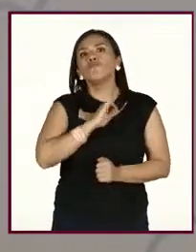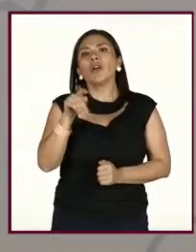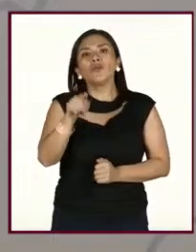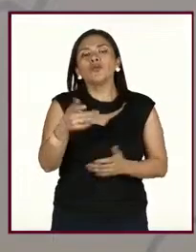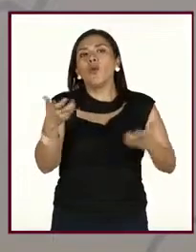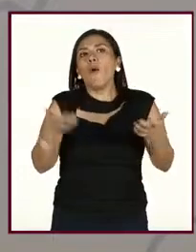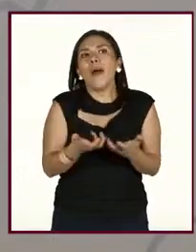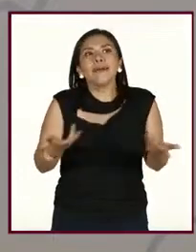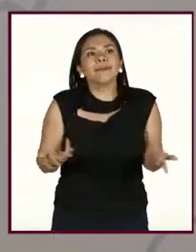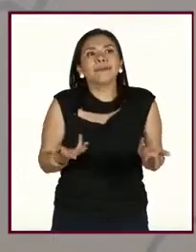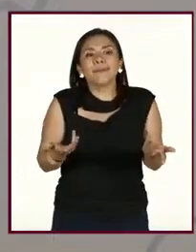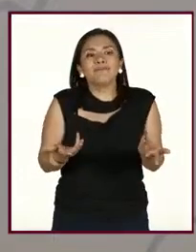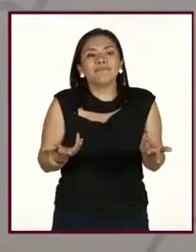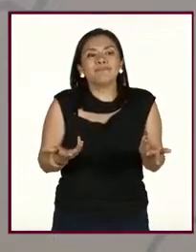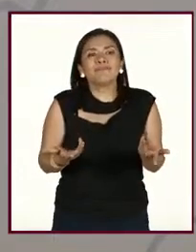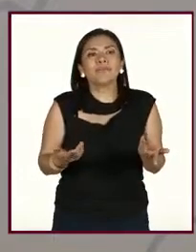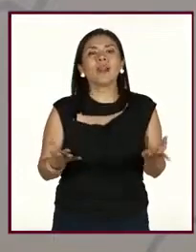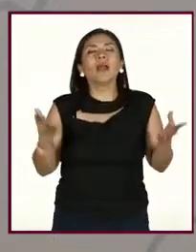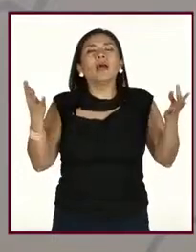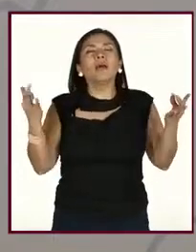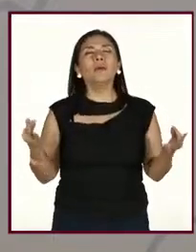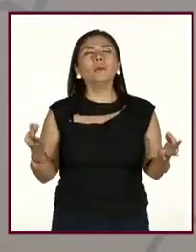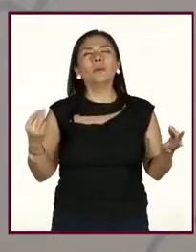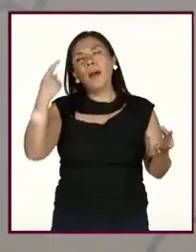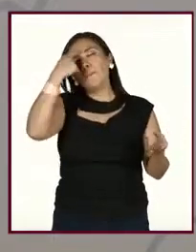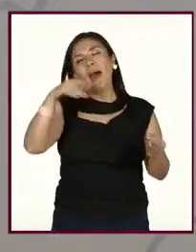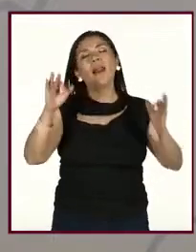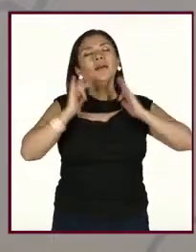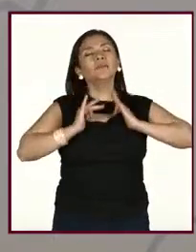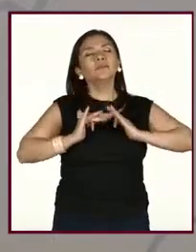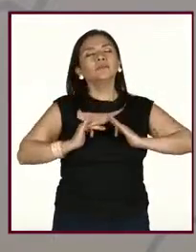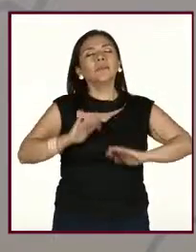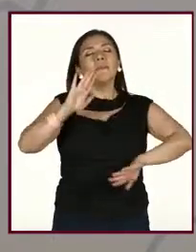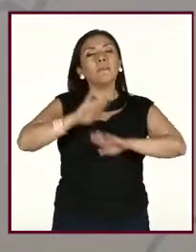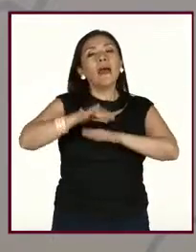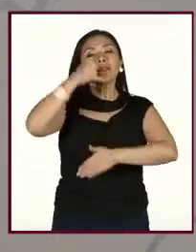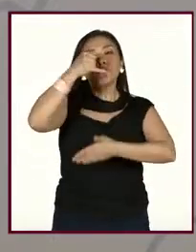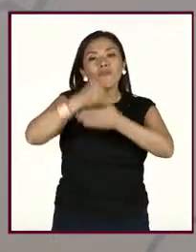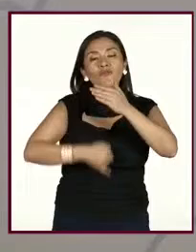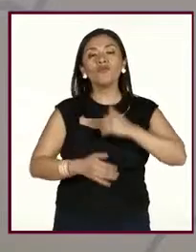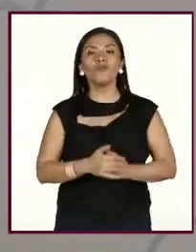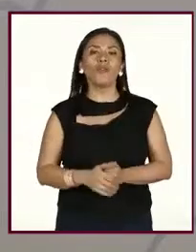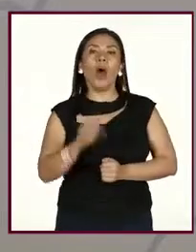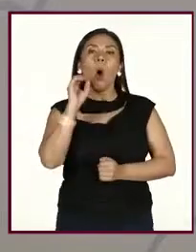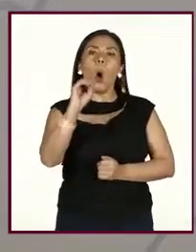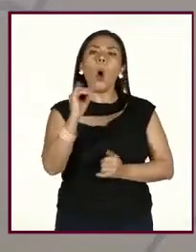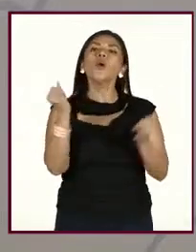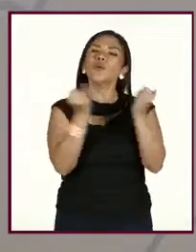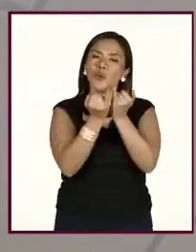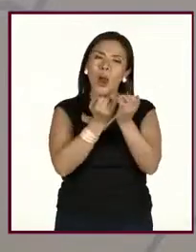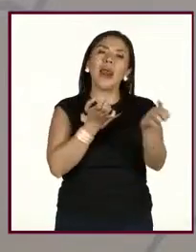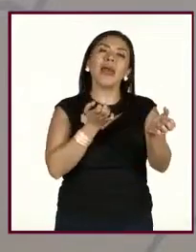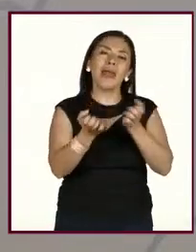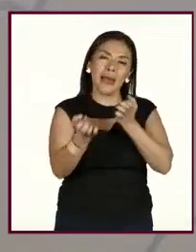realizar prácticas, pues, de relajación profunda. Justamente también el ejercicio ayuda al manejo del